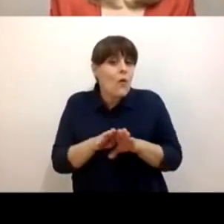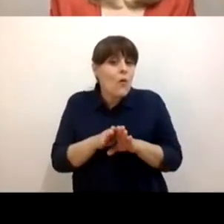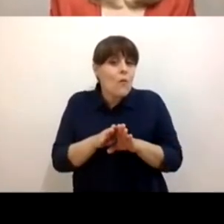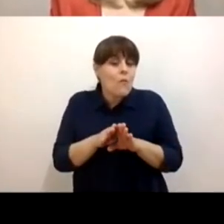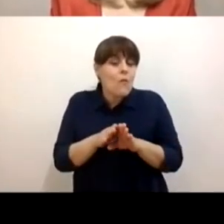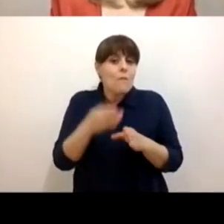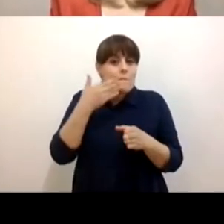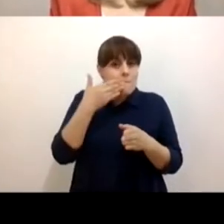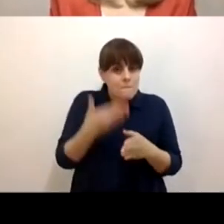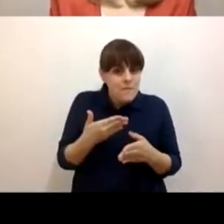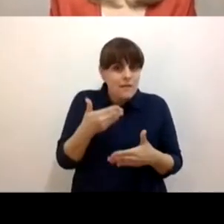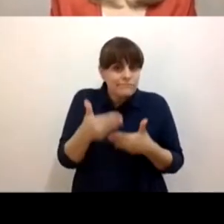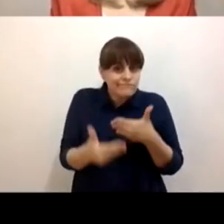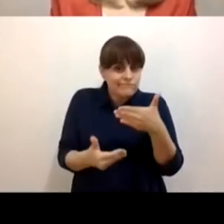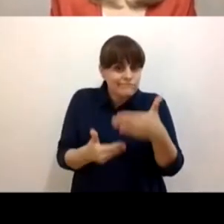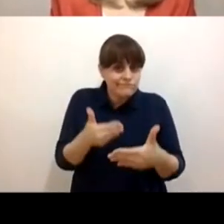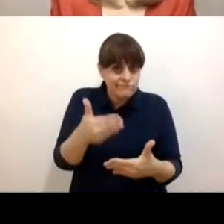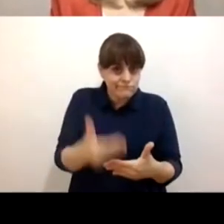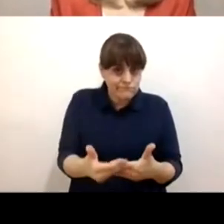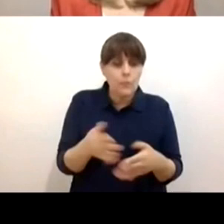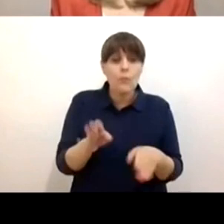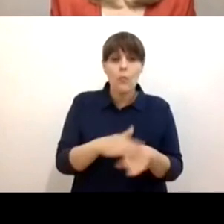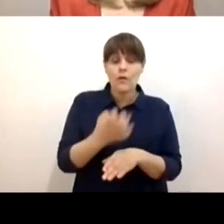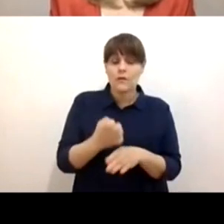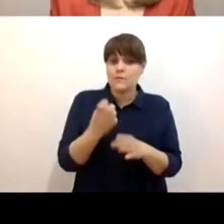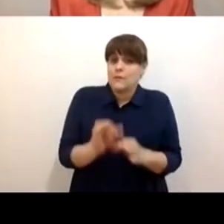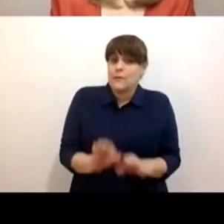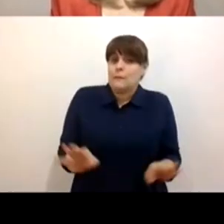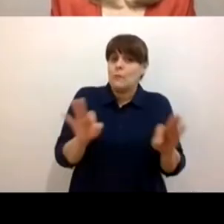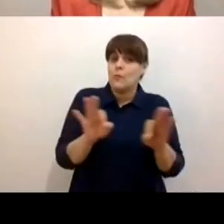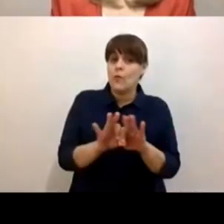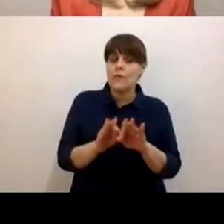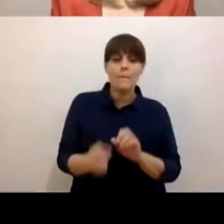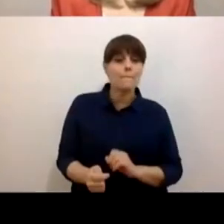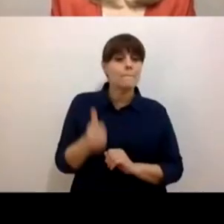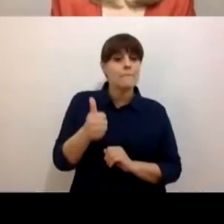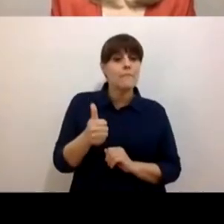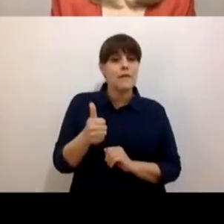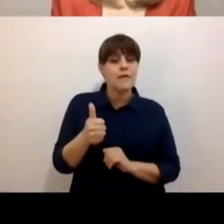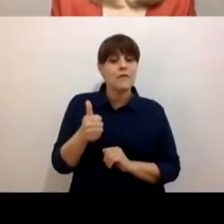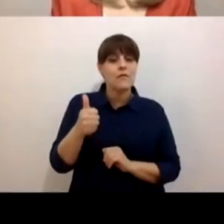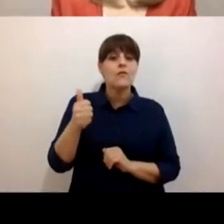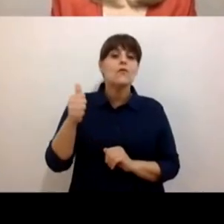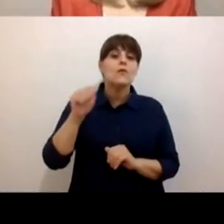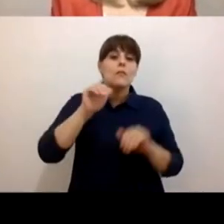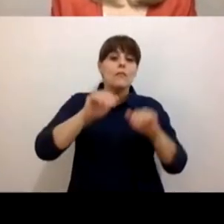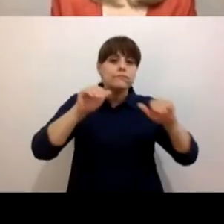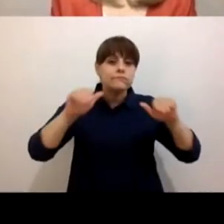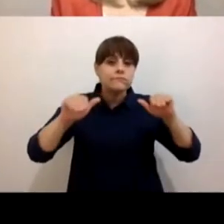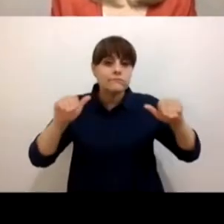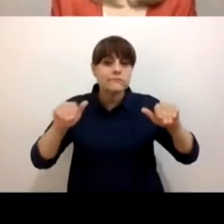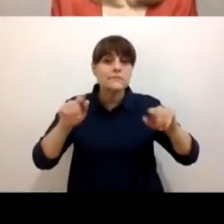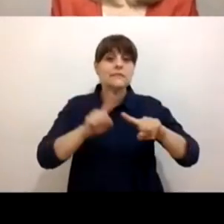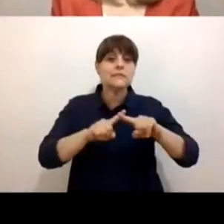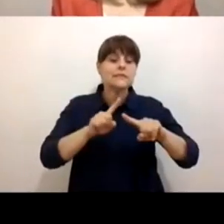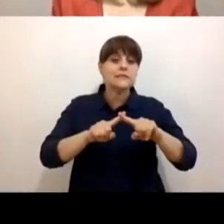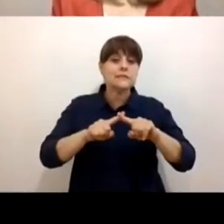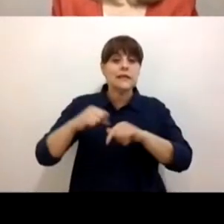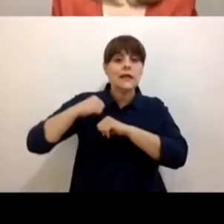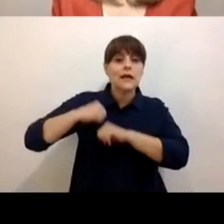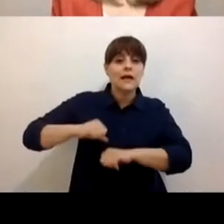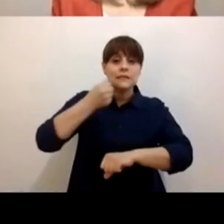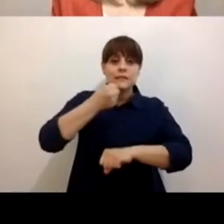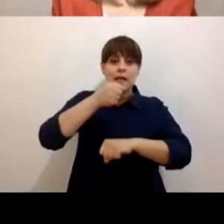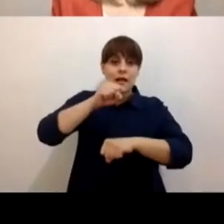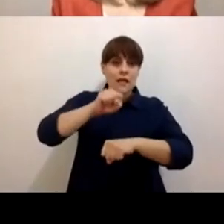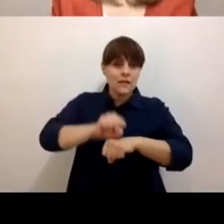fascinante, en primer lugar, estar convocados por una secretaría que tiene